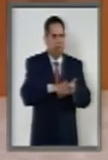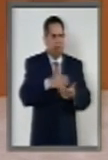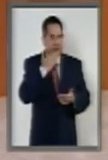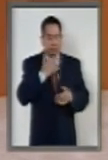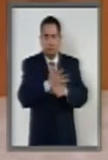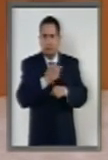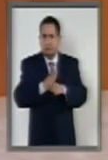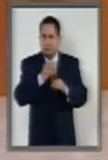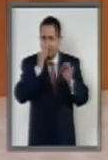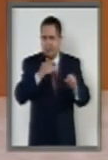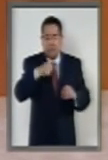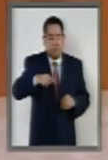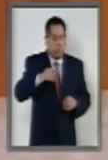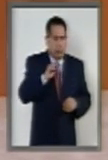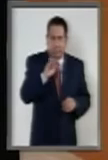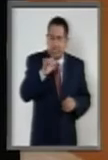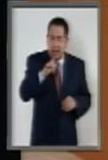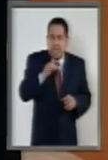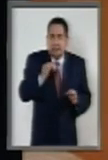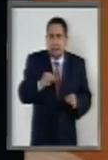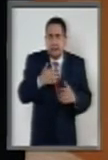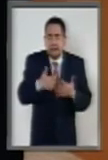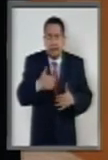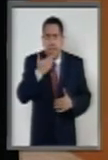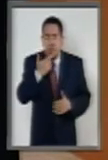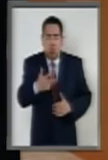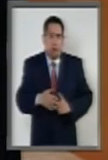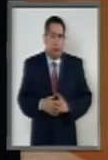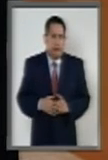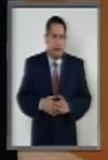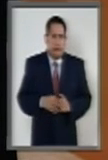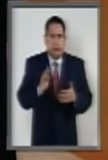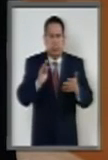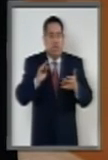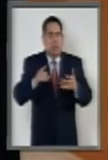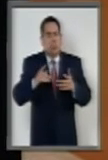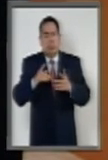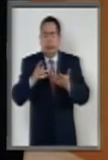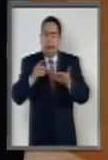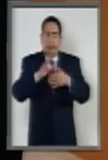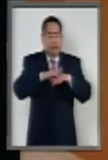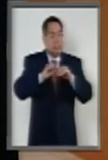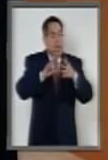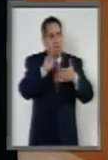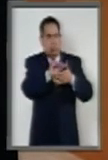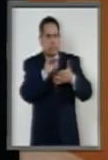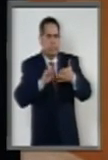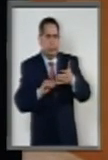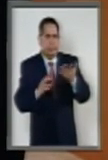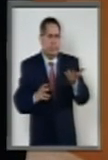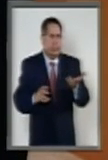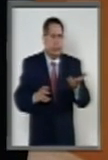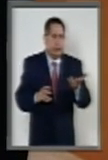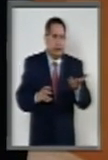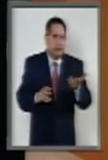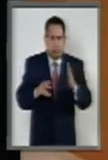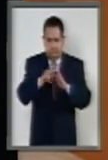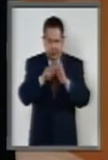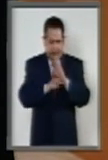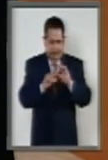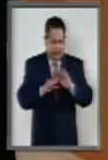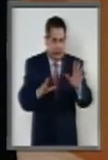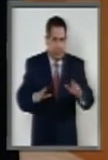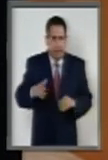a las fiscalías. Por técnica legislativa y por claridad normativa,